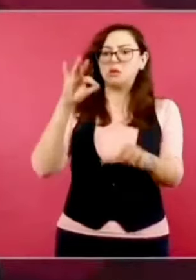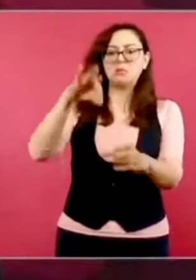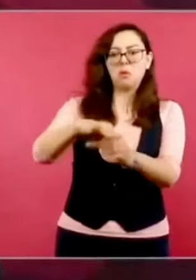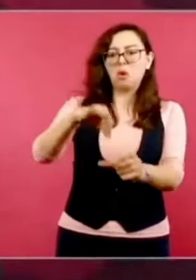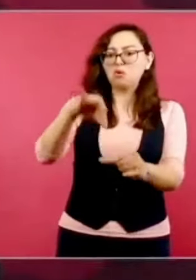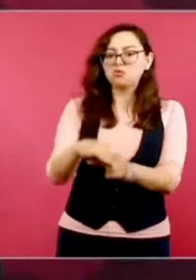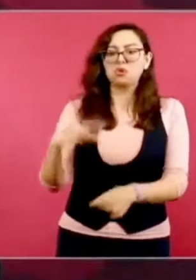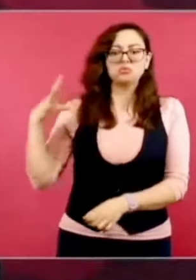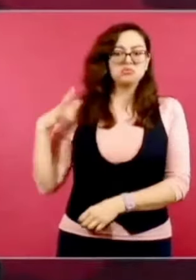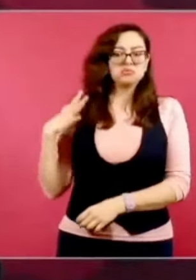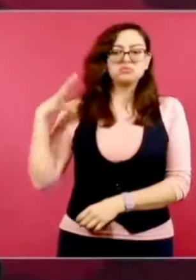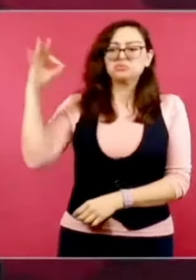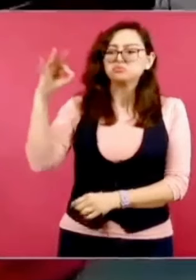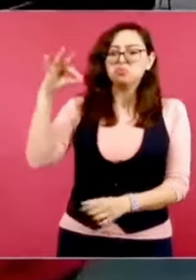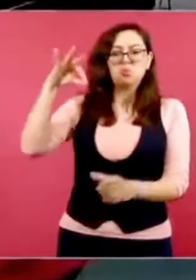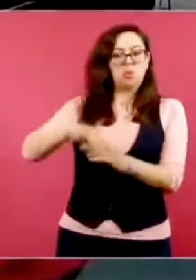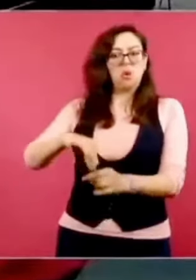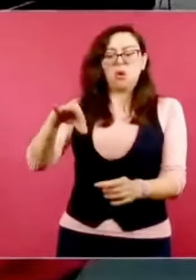Todos los ciudadanos.